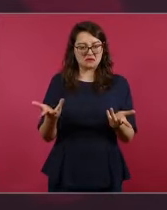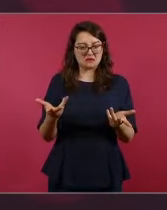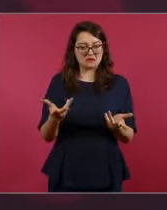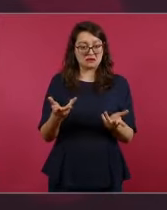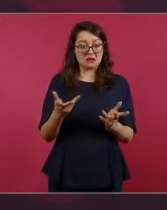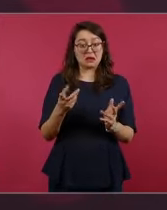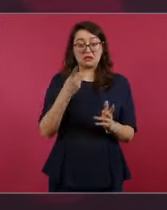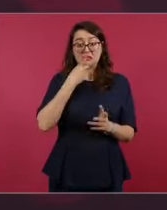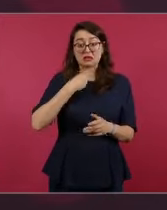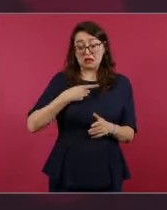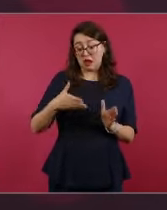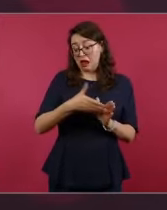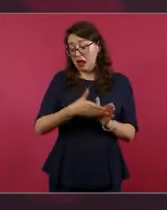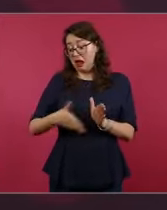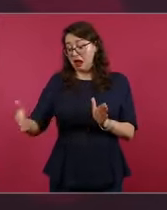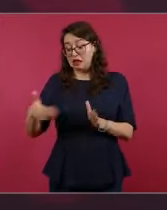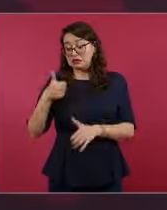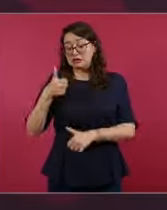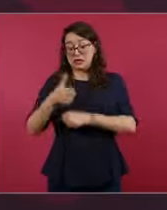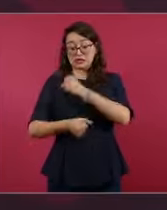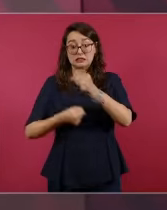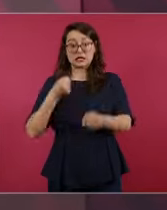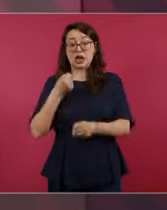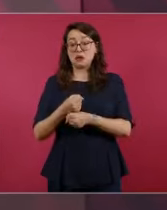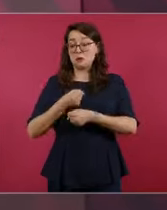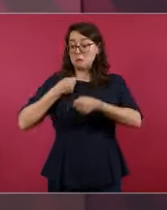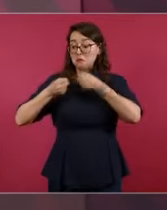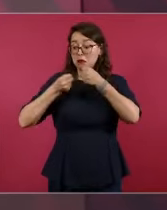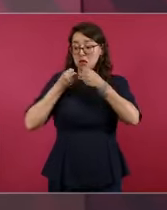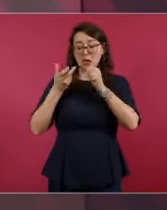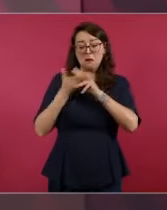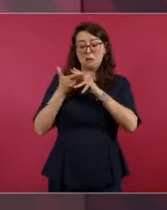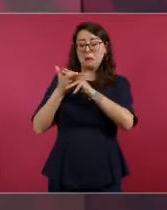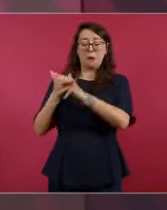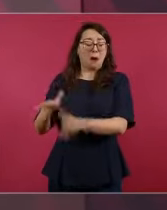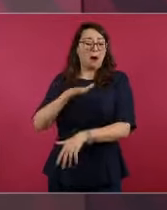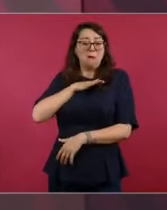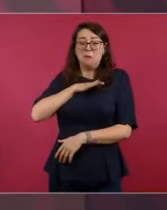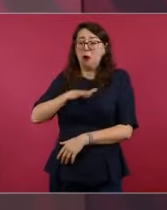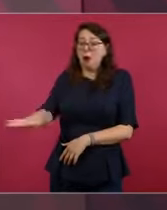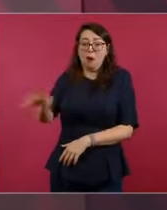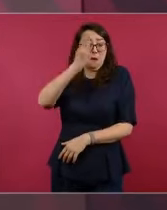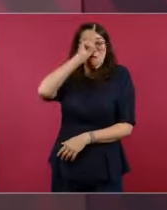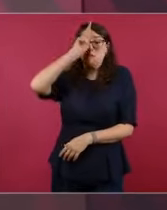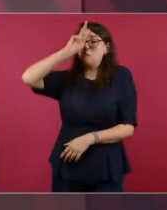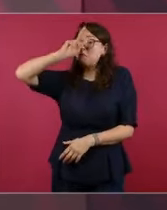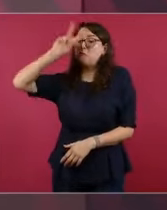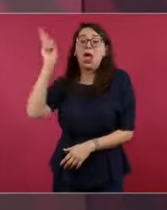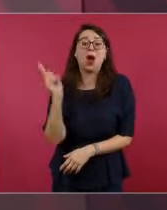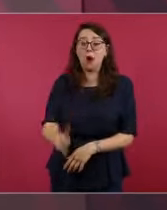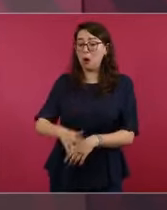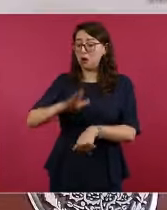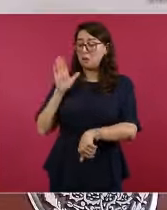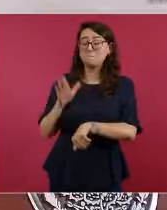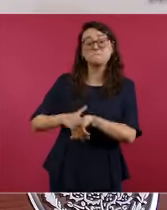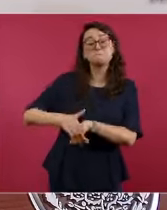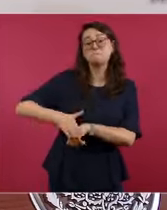en este gobierno es cuando más periodistas han perdido la vida.